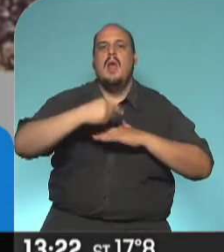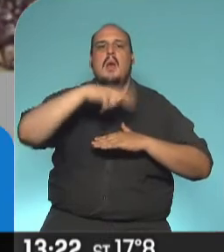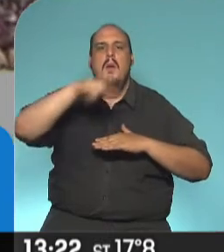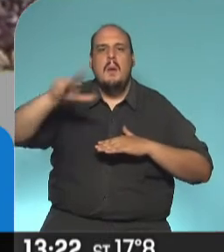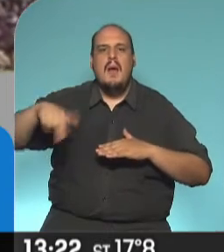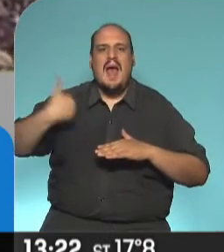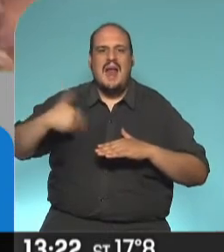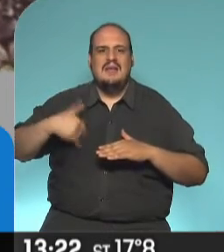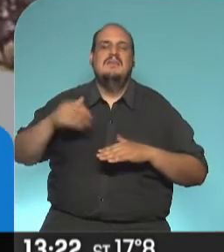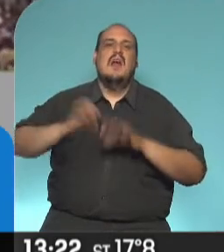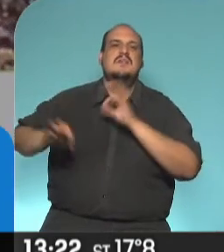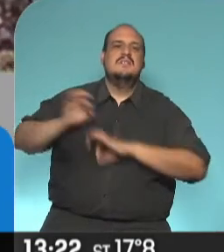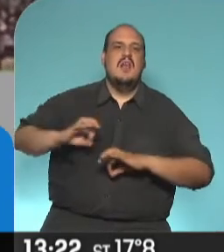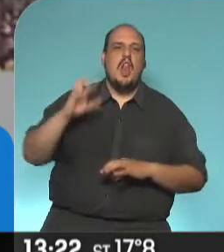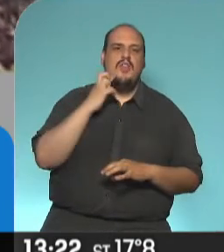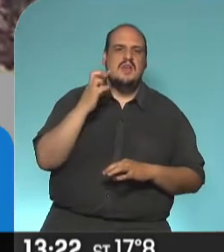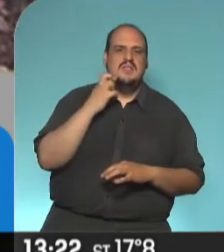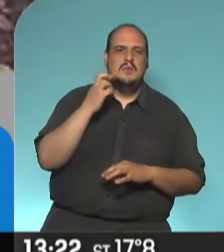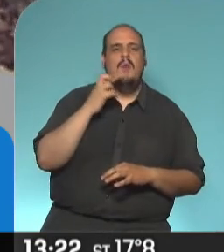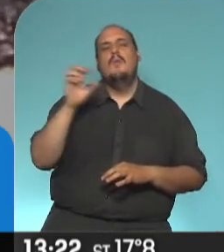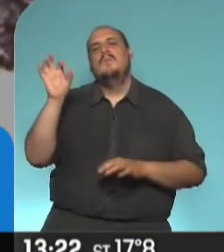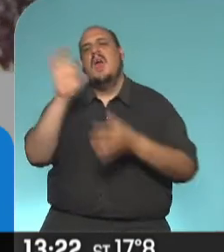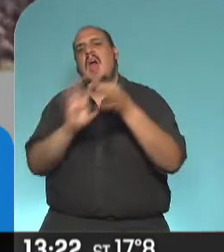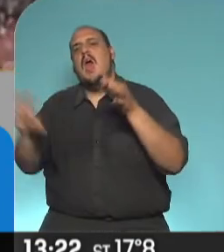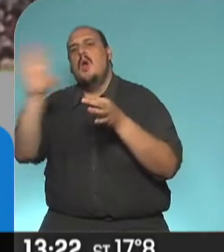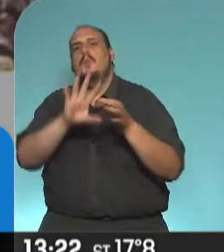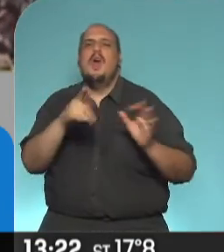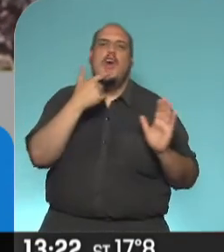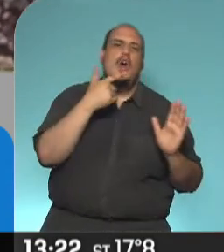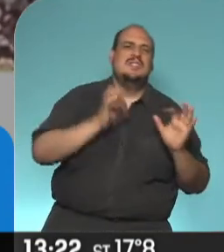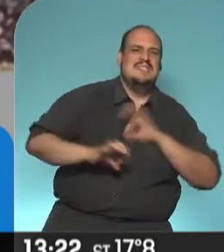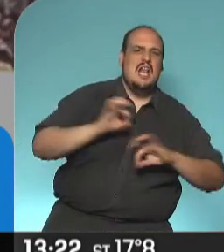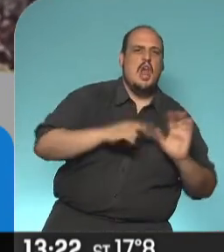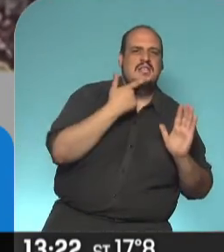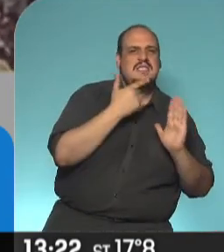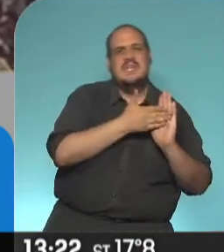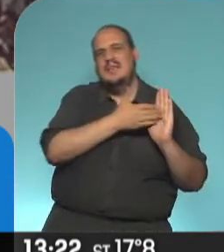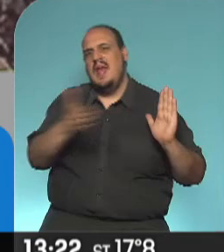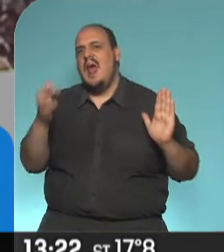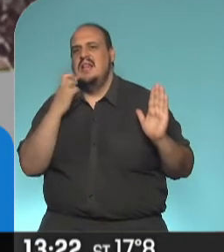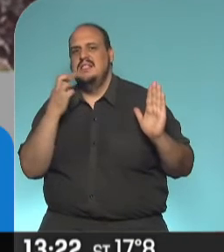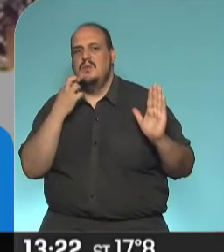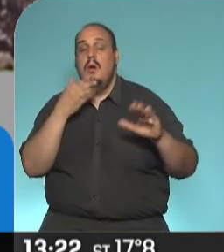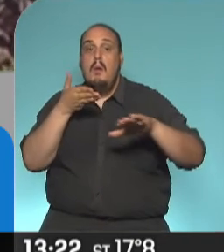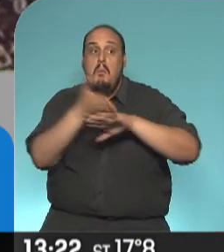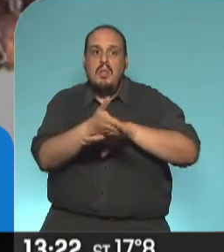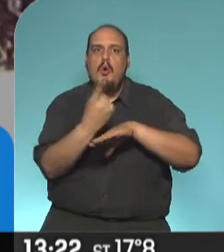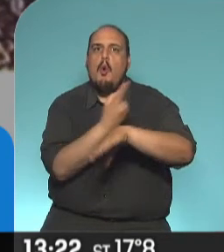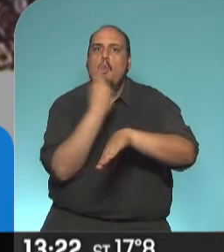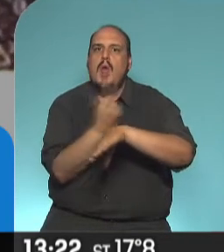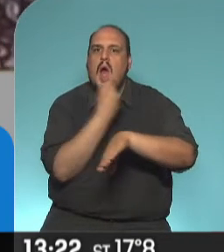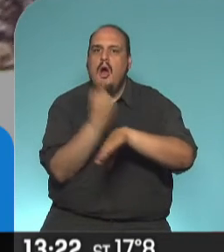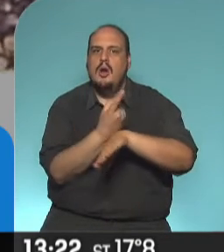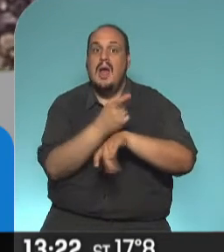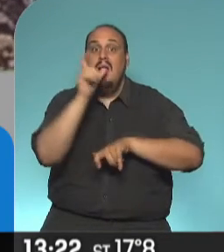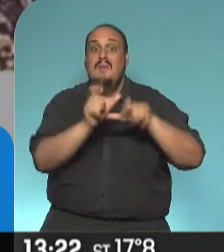colección del siglo XIX, europeo del XVII al XIX, bueno, hay mucho para ver. Una hora te dejan estar, 35